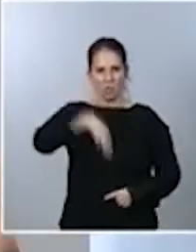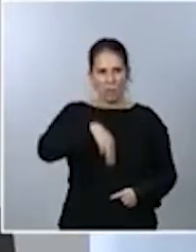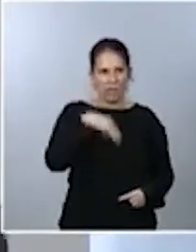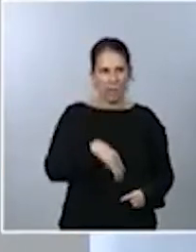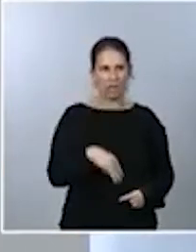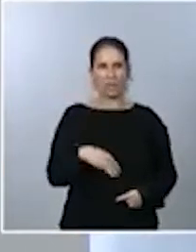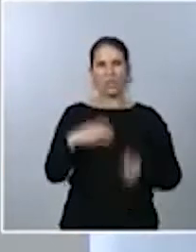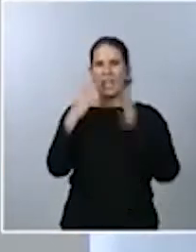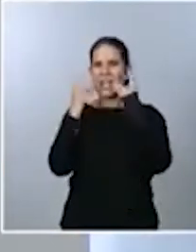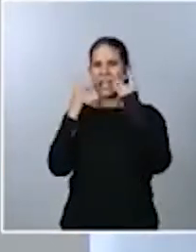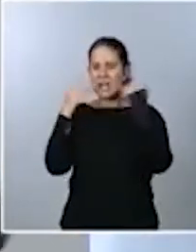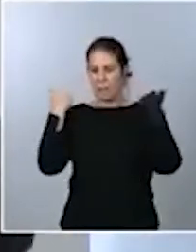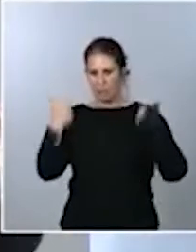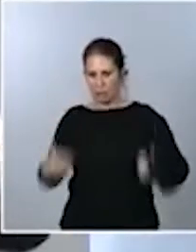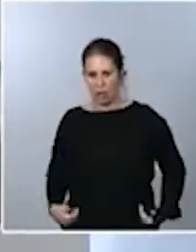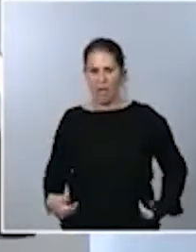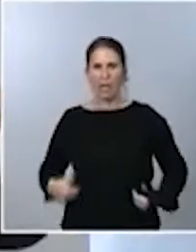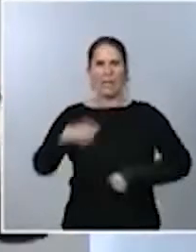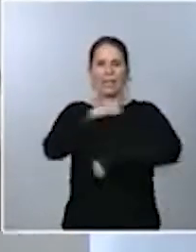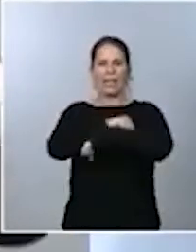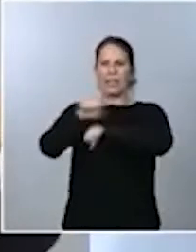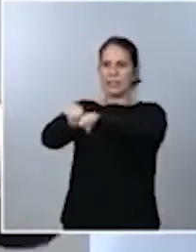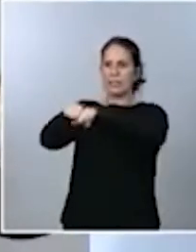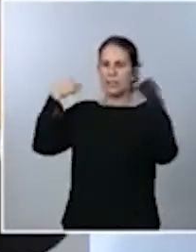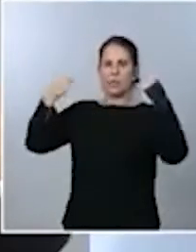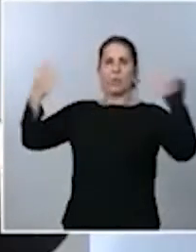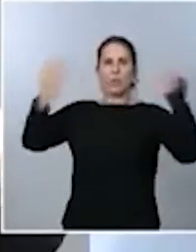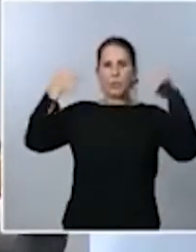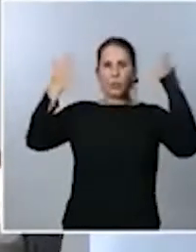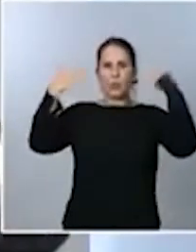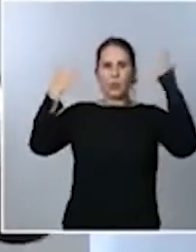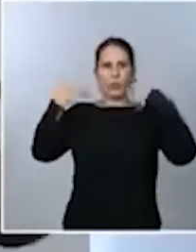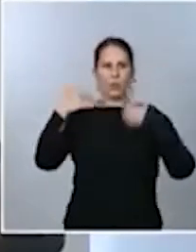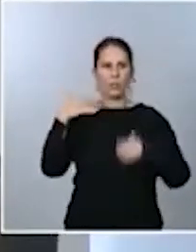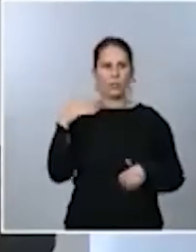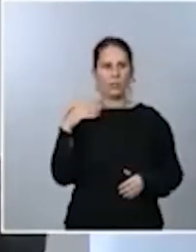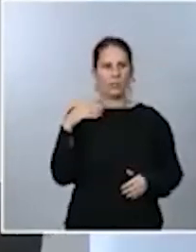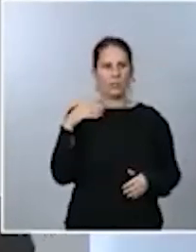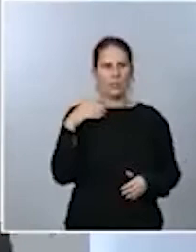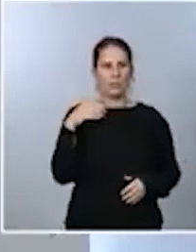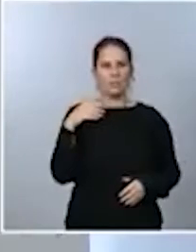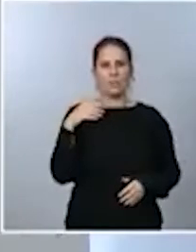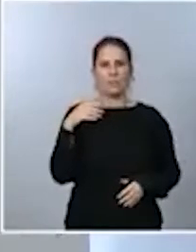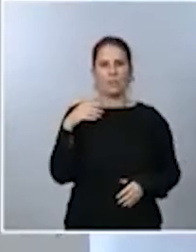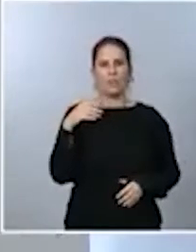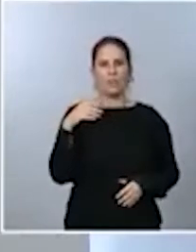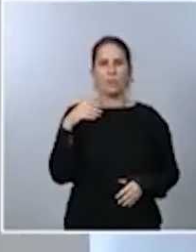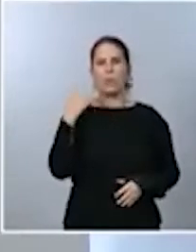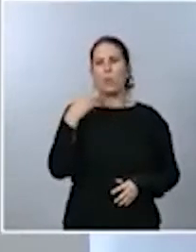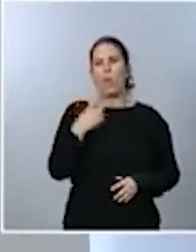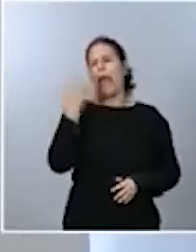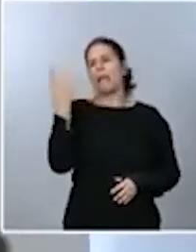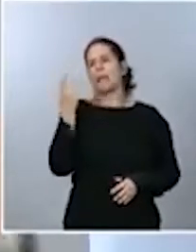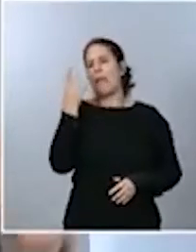personal y ventilar los espacios no es una cuestión más. Es muy importante que se haga. Y luego las